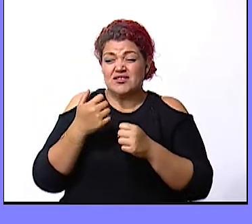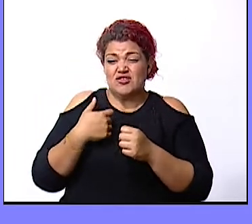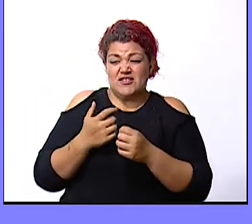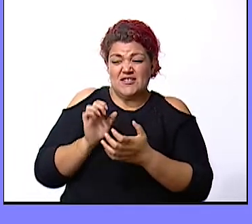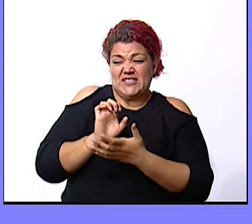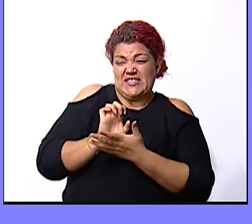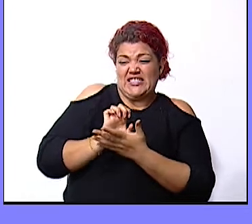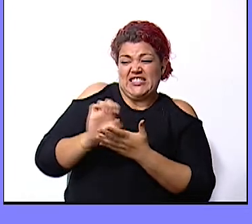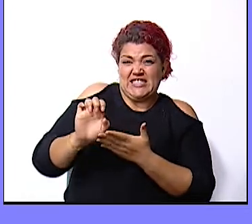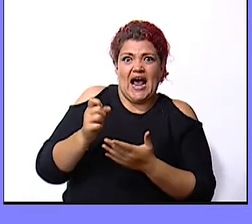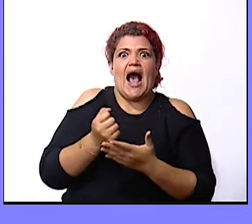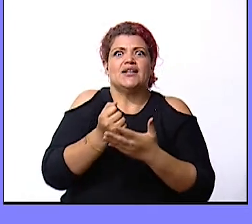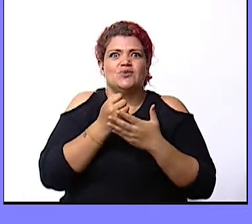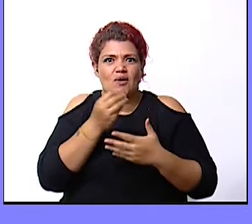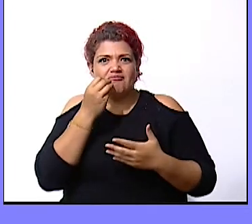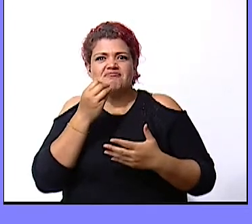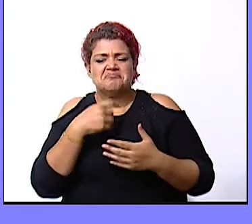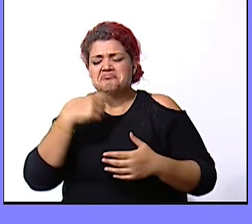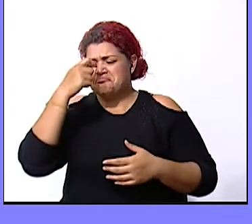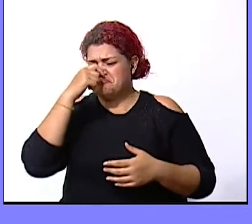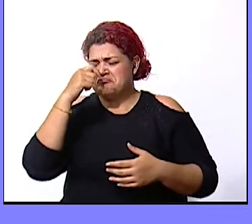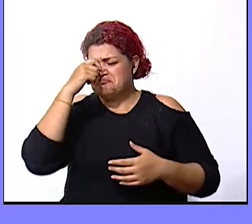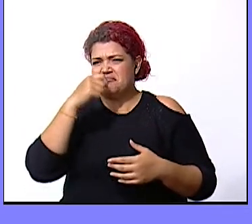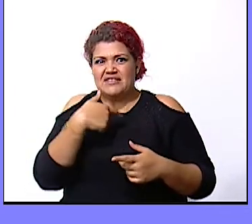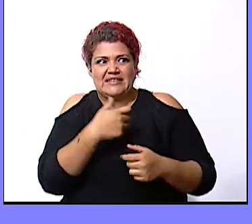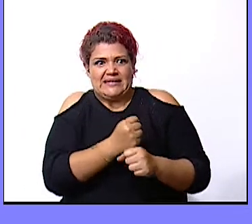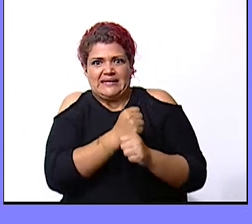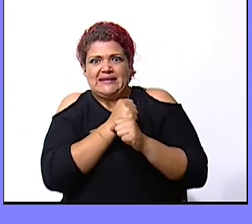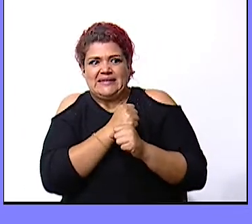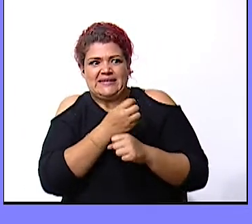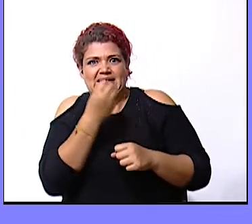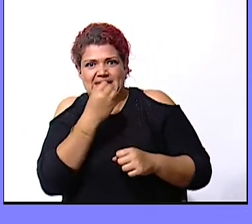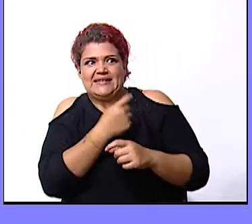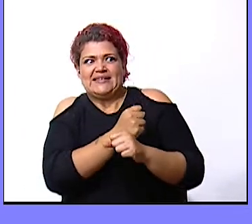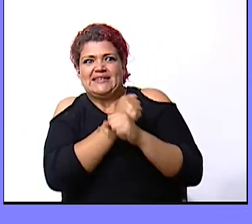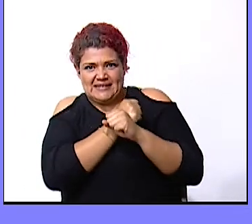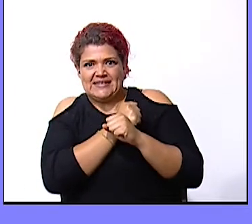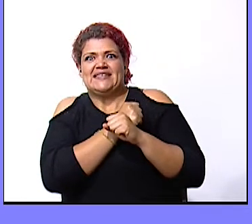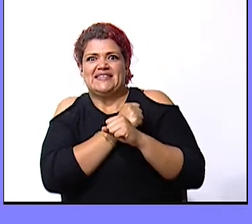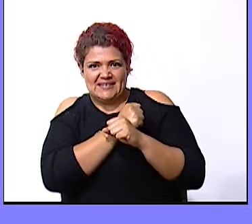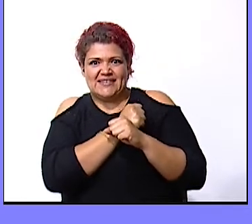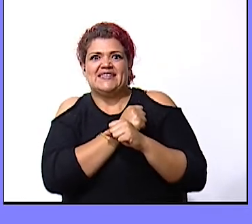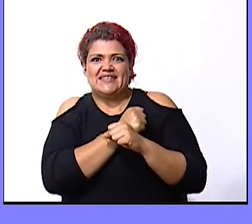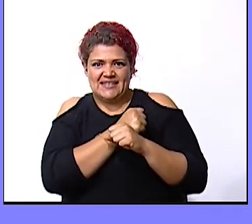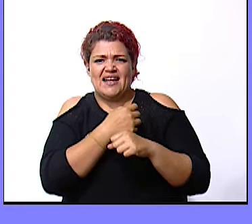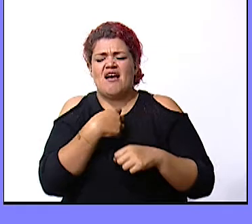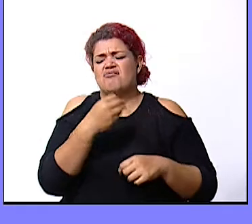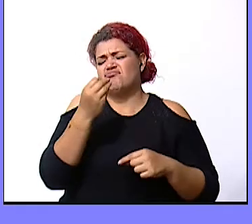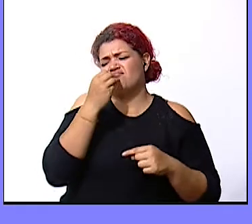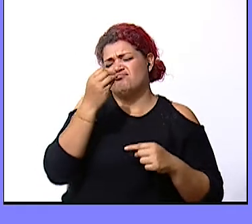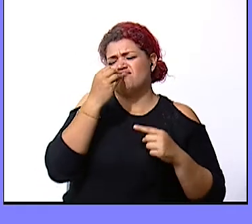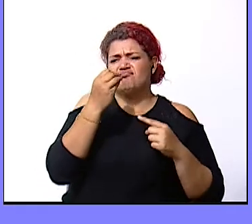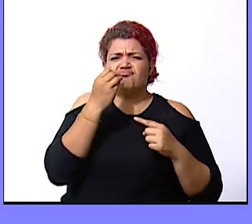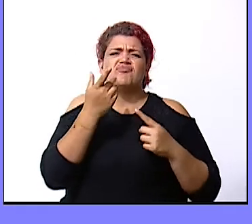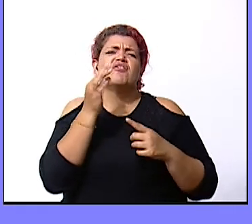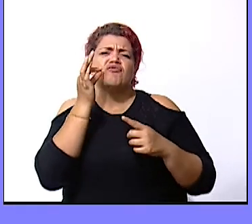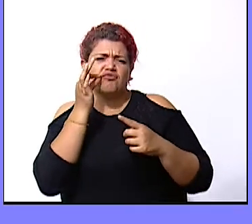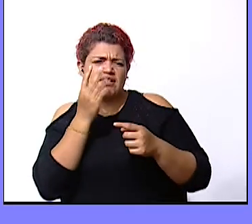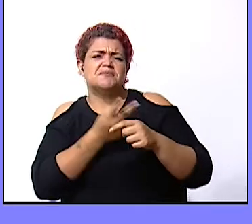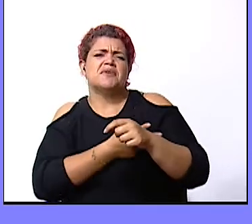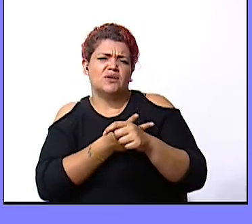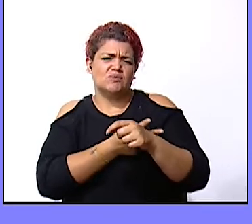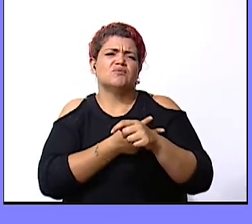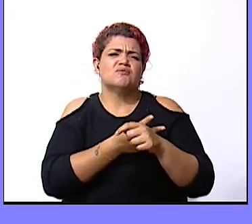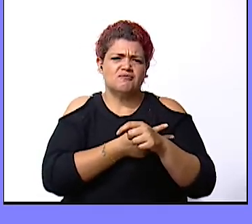ayudarán del resfriado ellas te protegerán comer frutas y